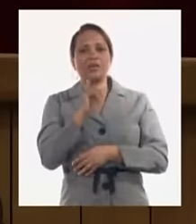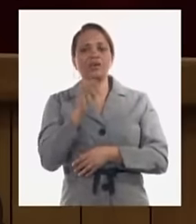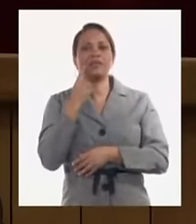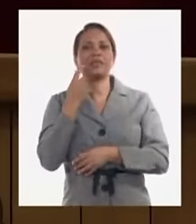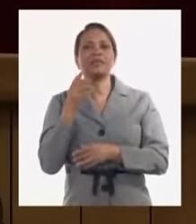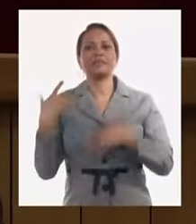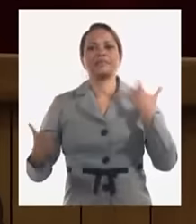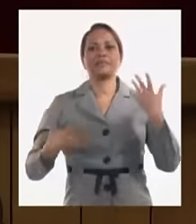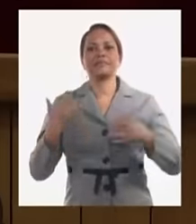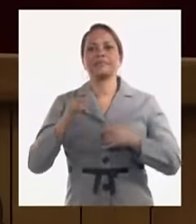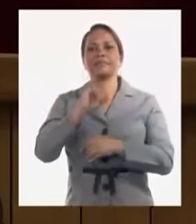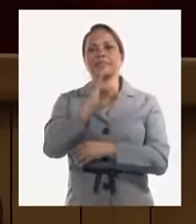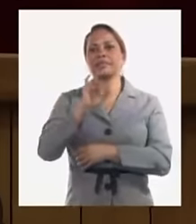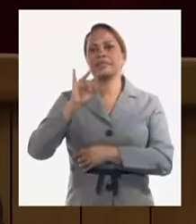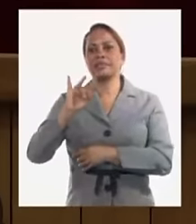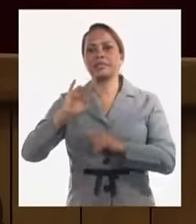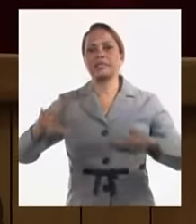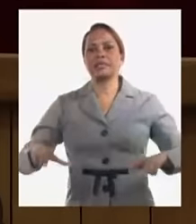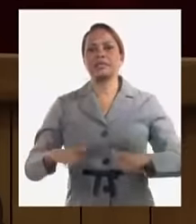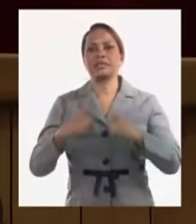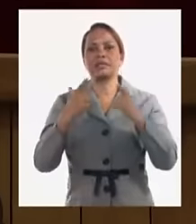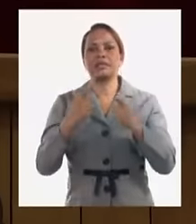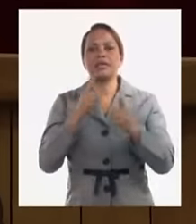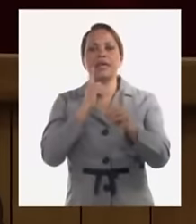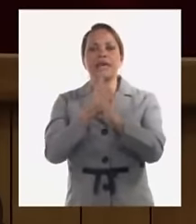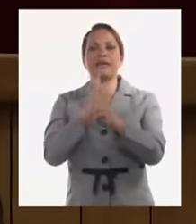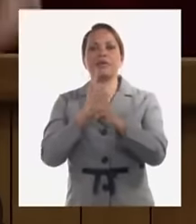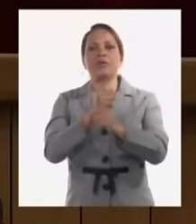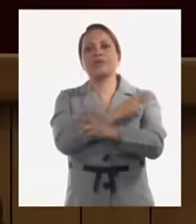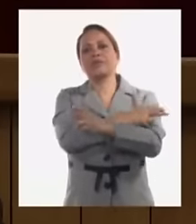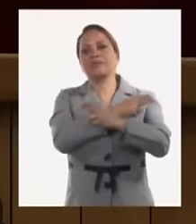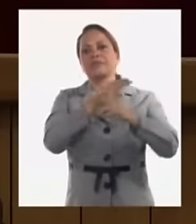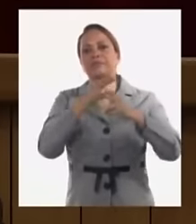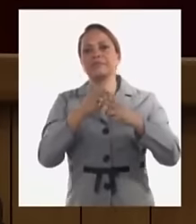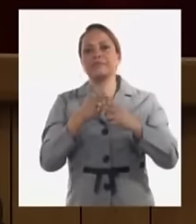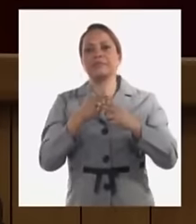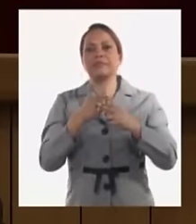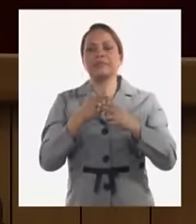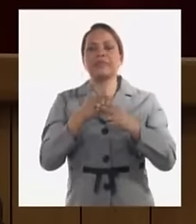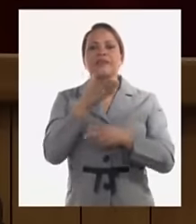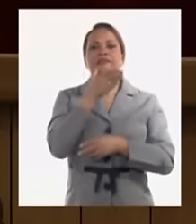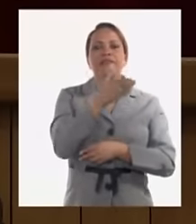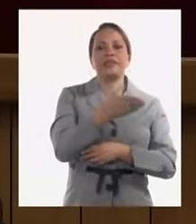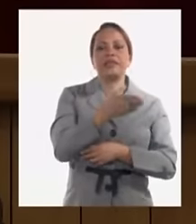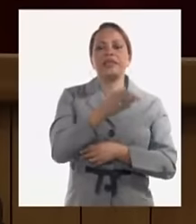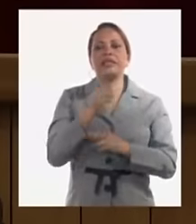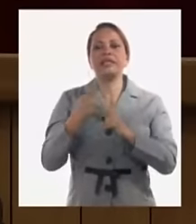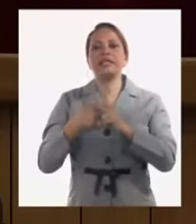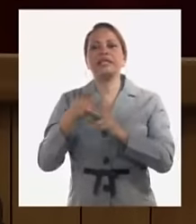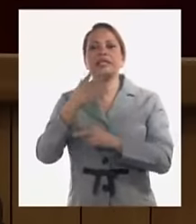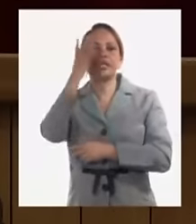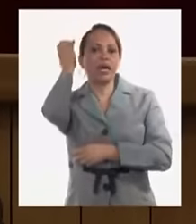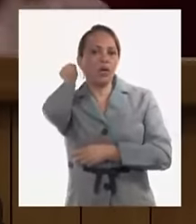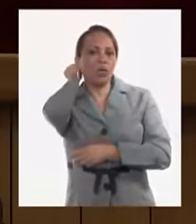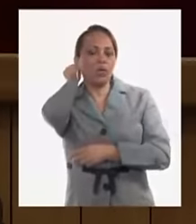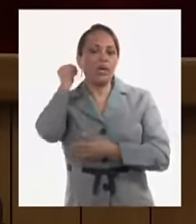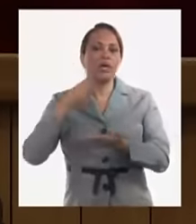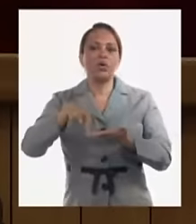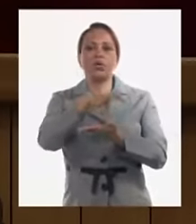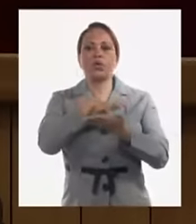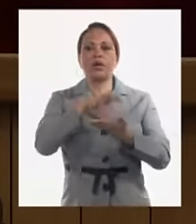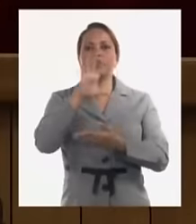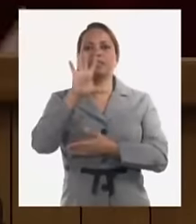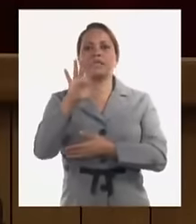67 aniversario de ese encuentro histórico entre Fidel y Raúl en Cinco Palmas después de